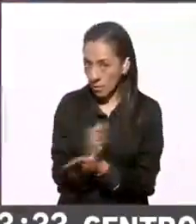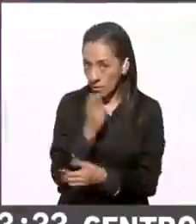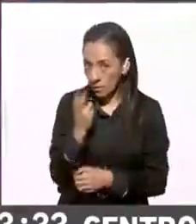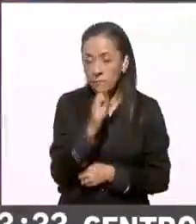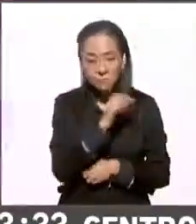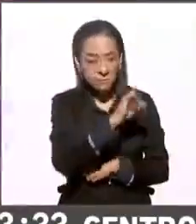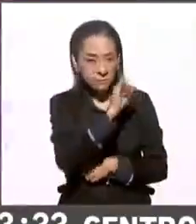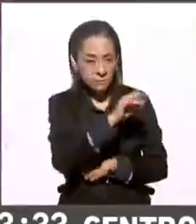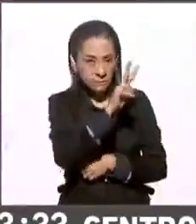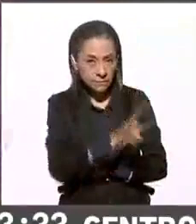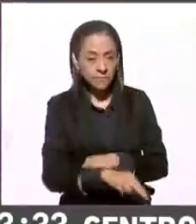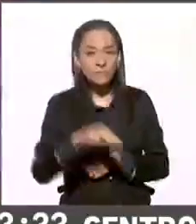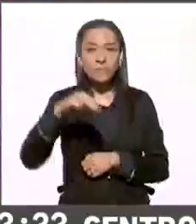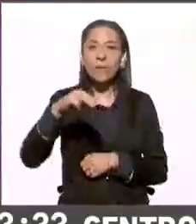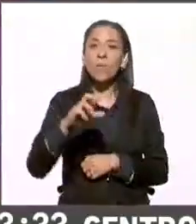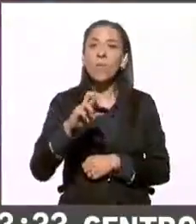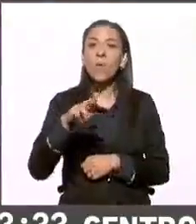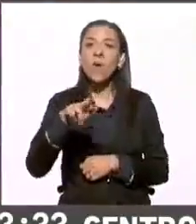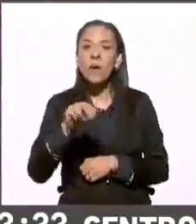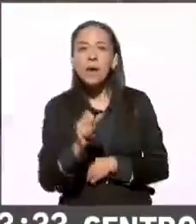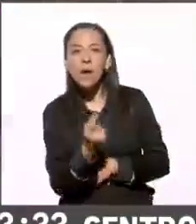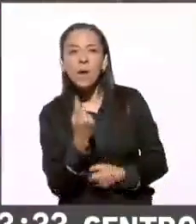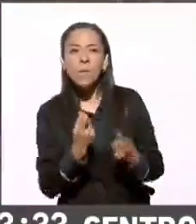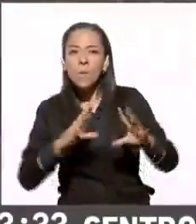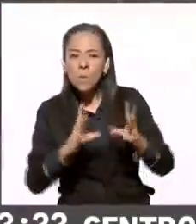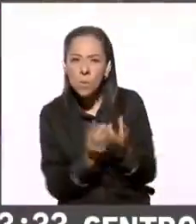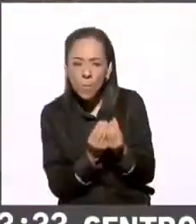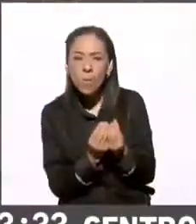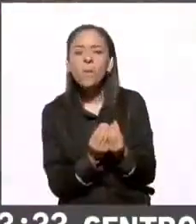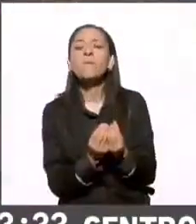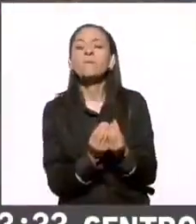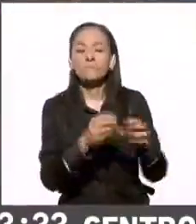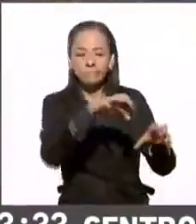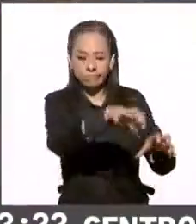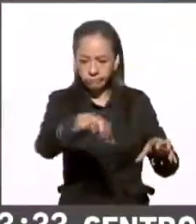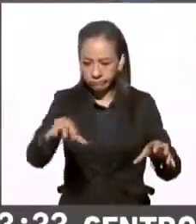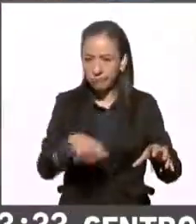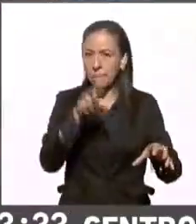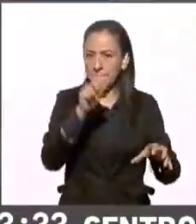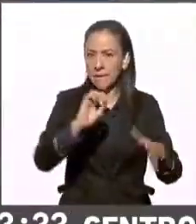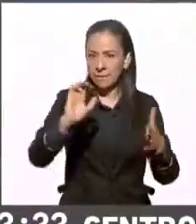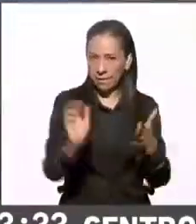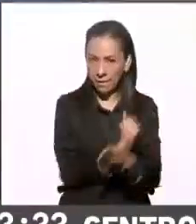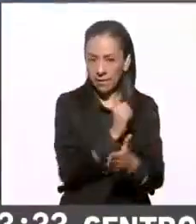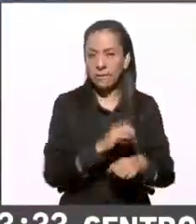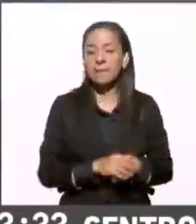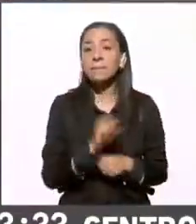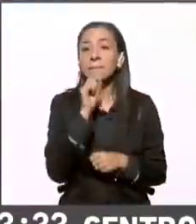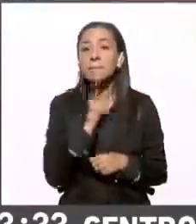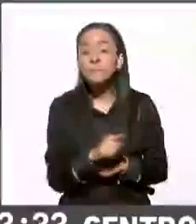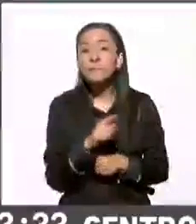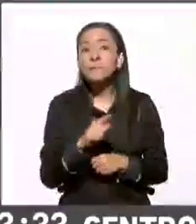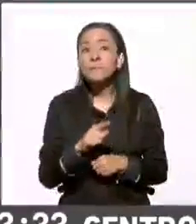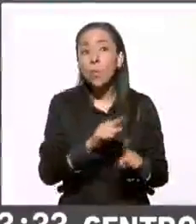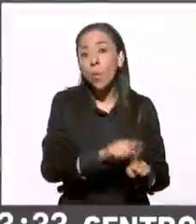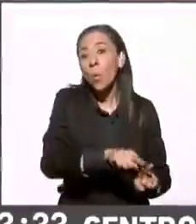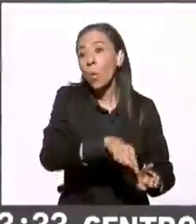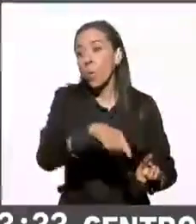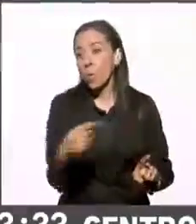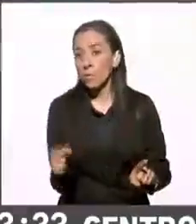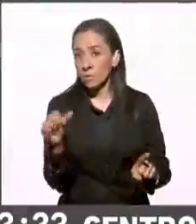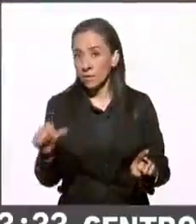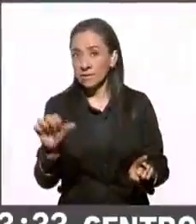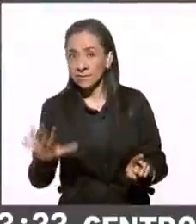Morena con sus aliados estarían ganando 20 distritos por 16 de la oposición,